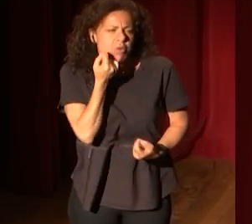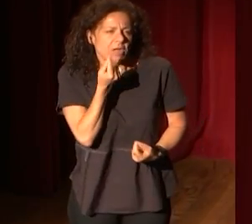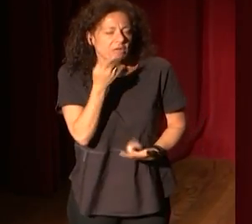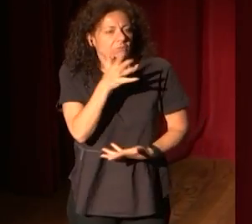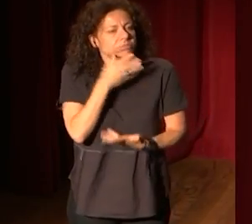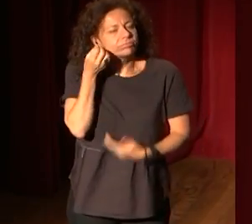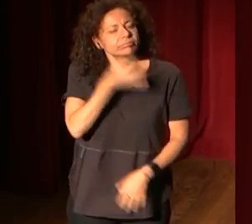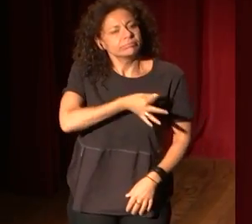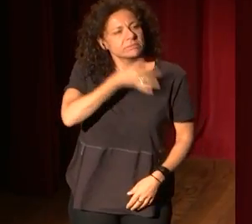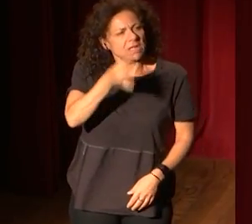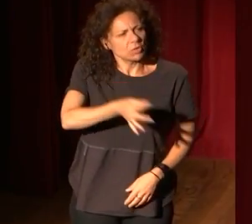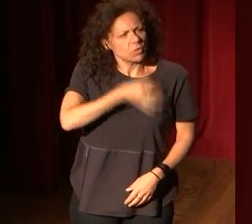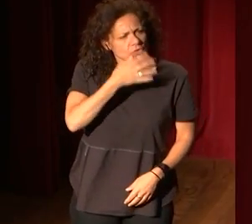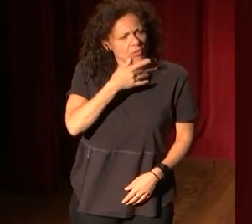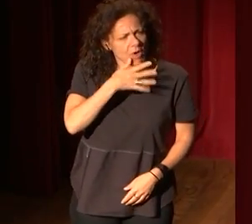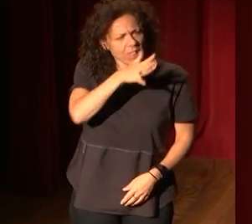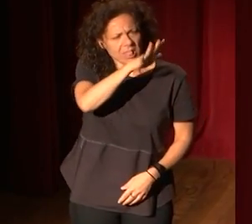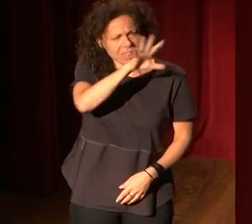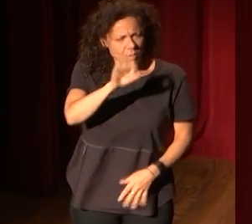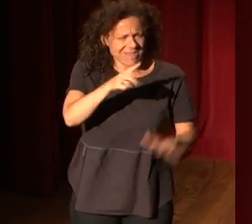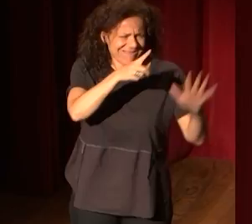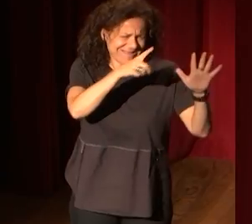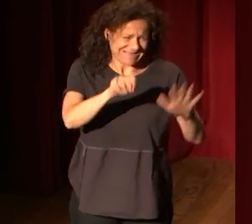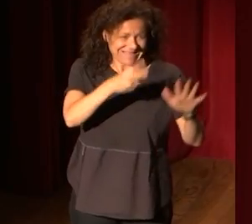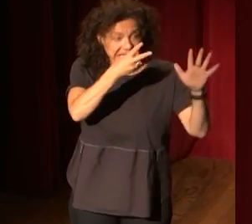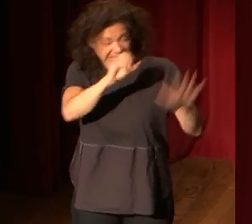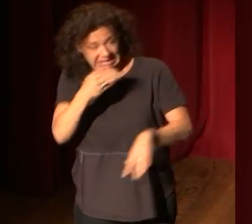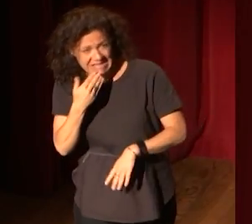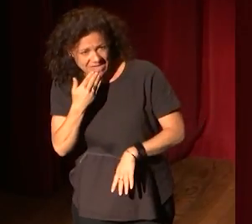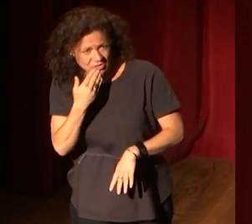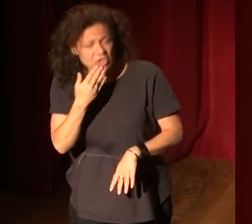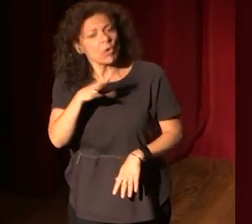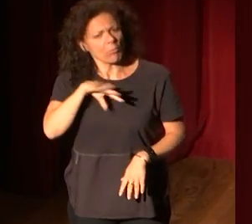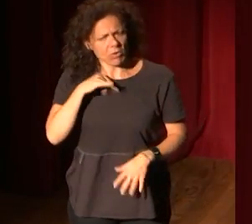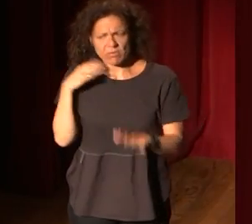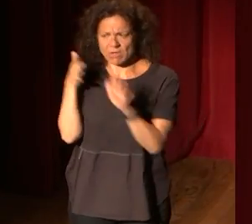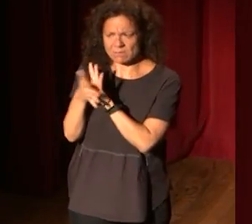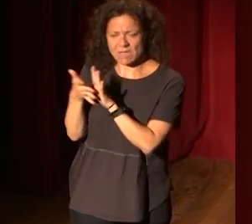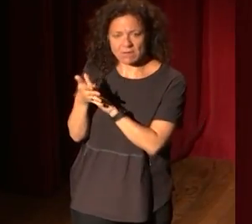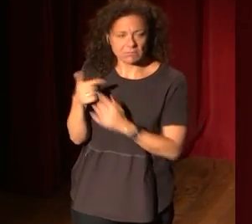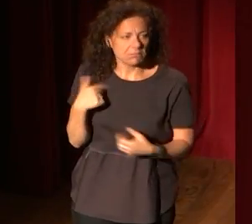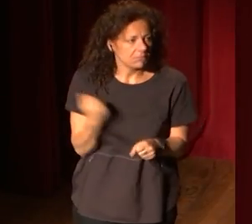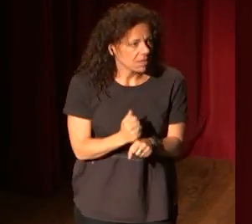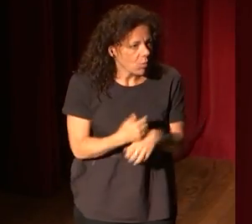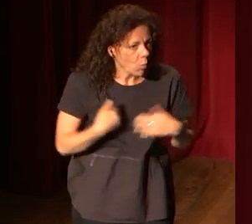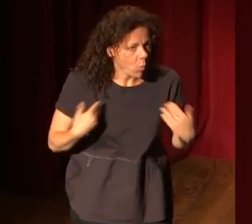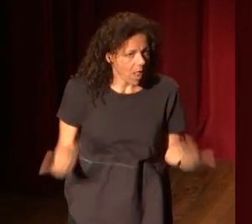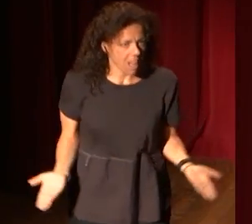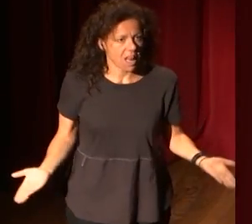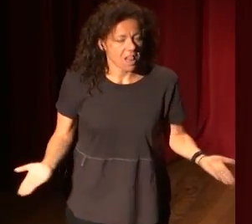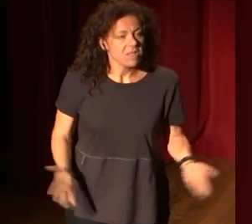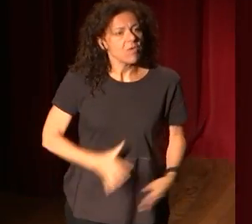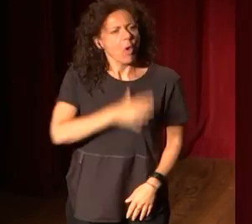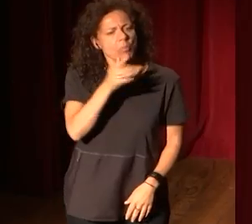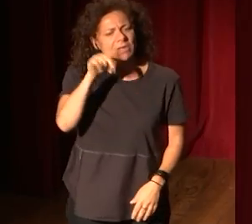una persona que tiene 50, 60, 70 años y he sido capaz de explicarle yo cuál es mi trabajo, porque